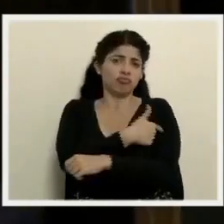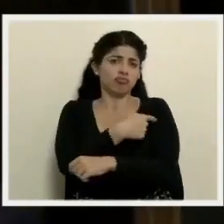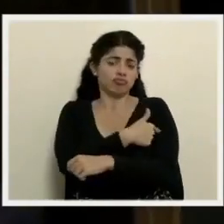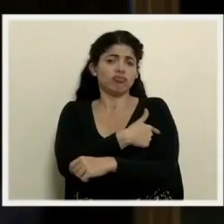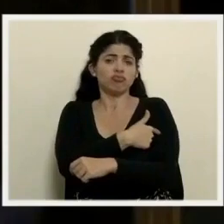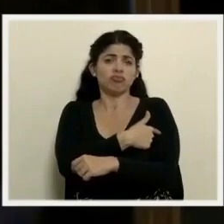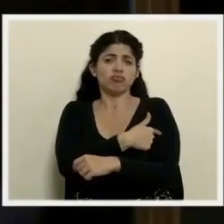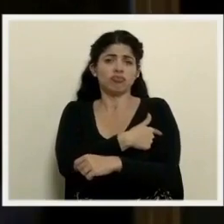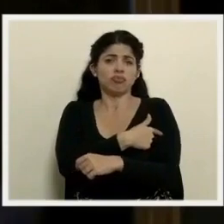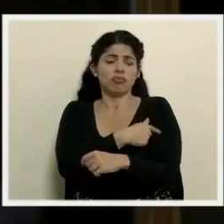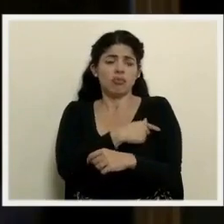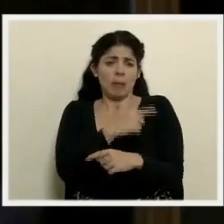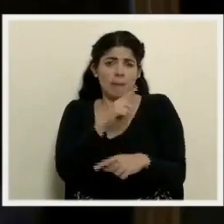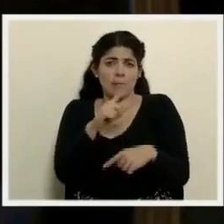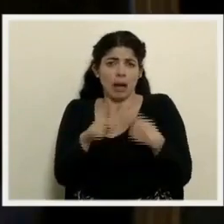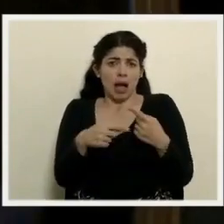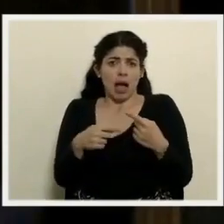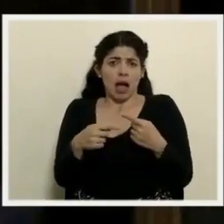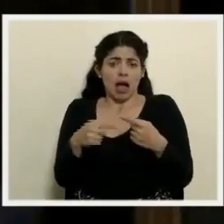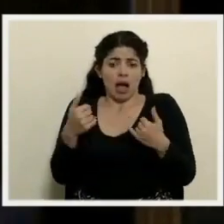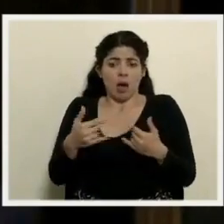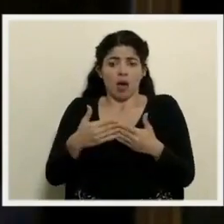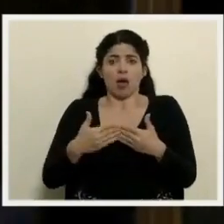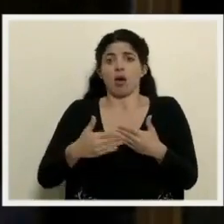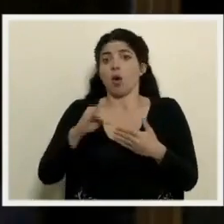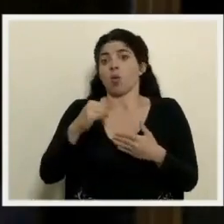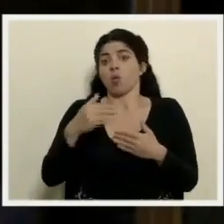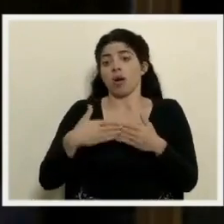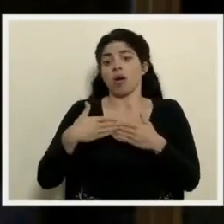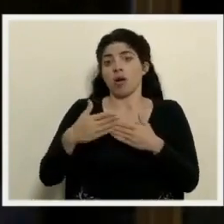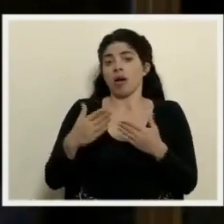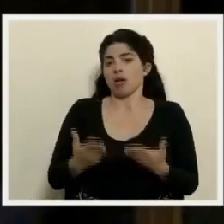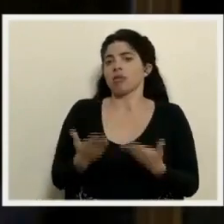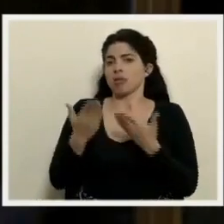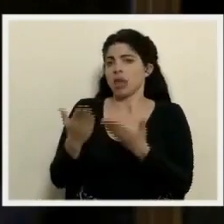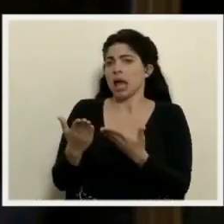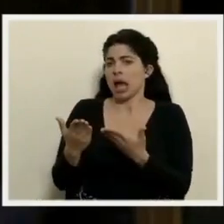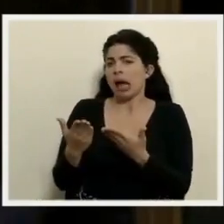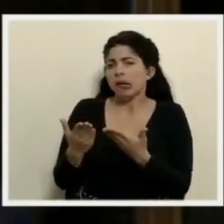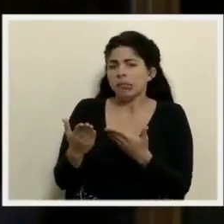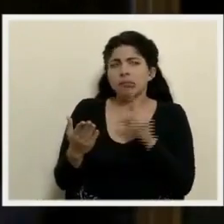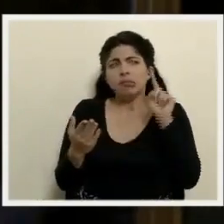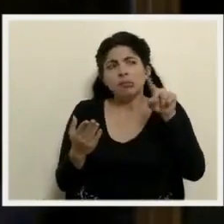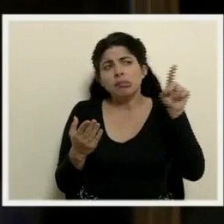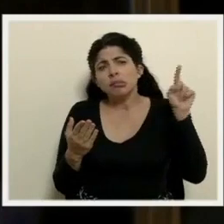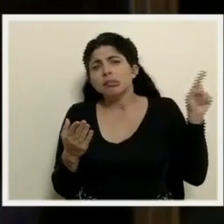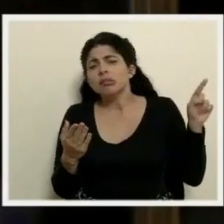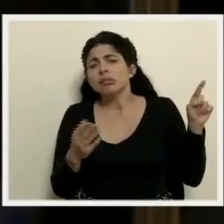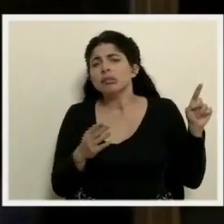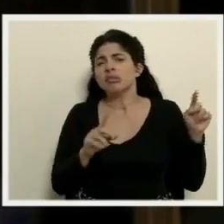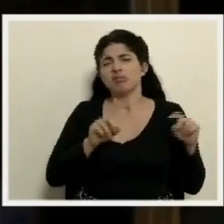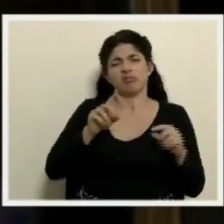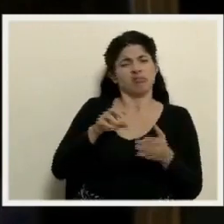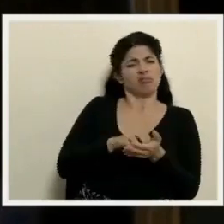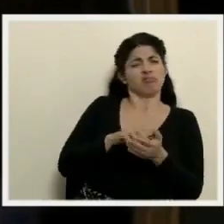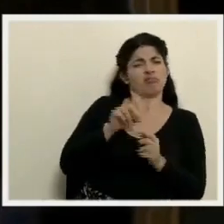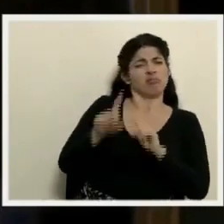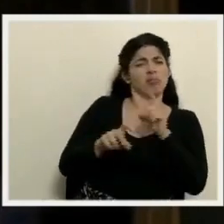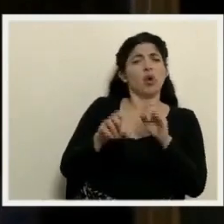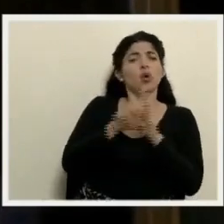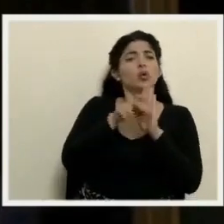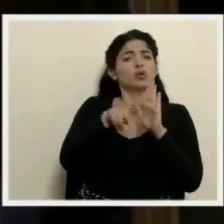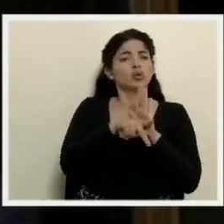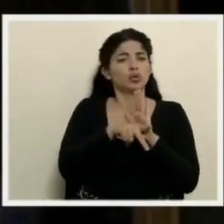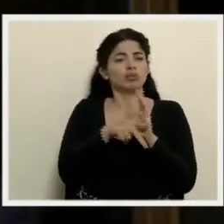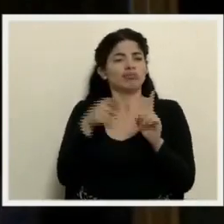a otorgar a partir de ahora, a partir del jueves. Hay cuestionamientos desde el punto de vista constitucional de